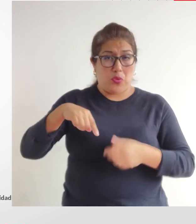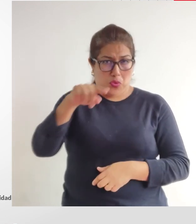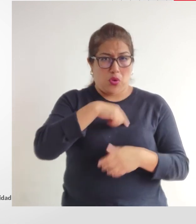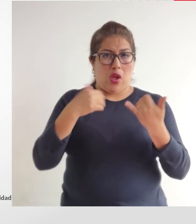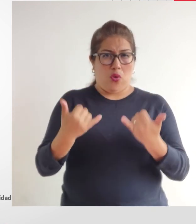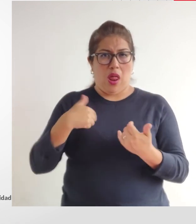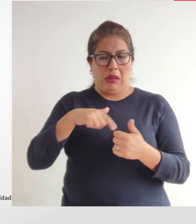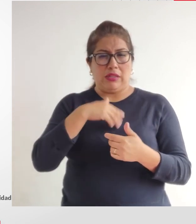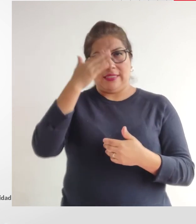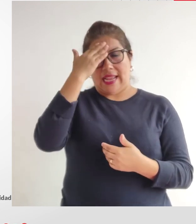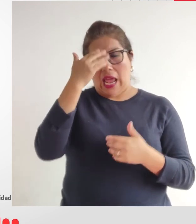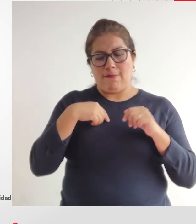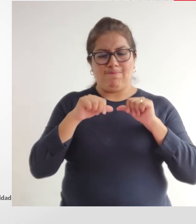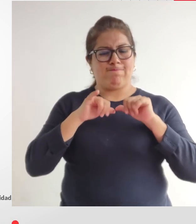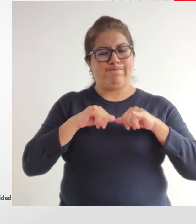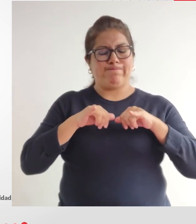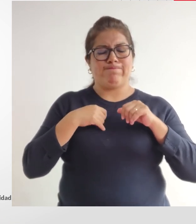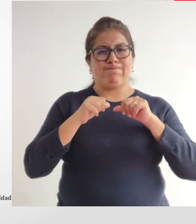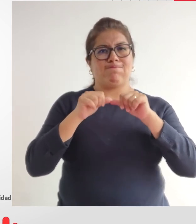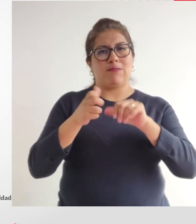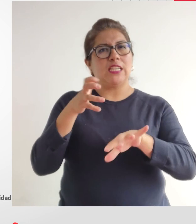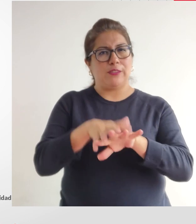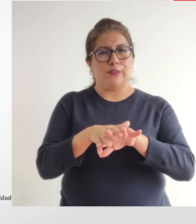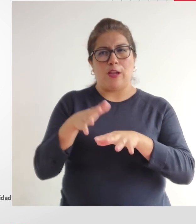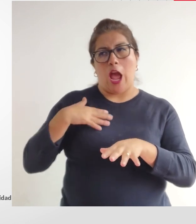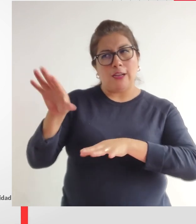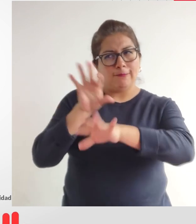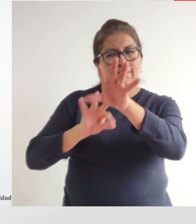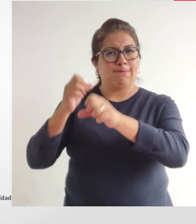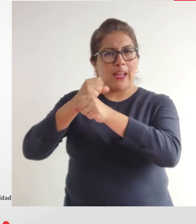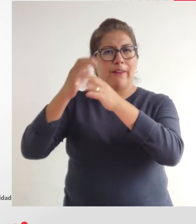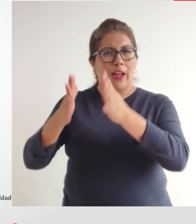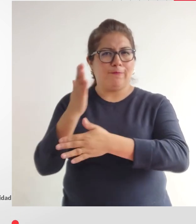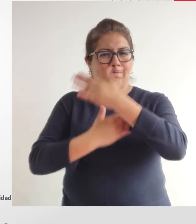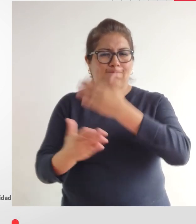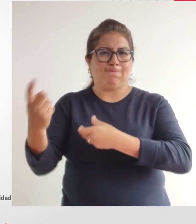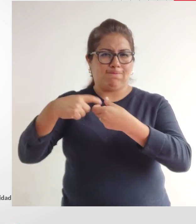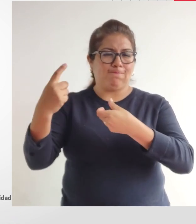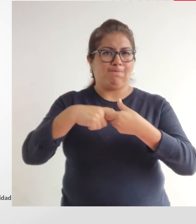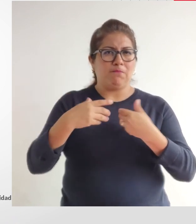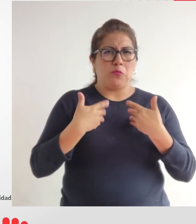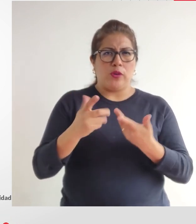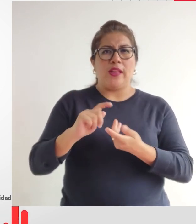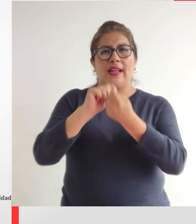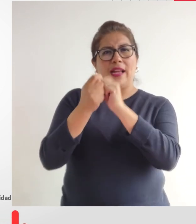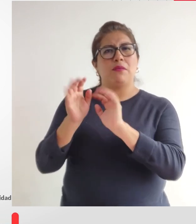ponemos en modo de inclusión si pero contratemos a la gente para cambiar y mejorar la calidad de vida